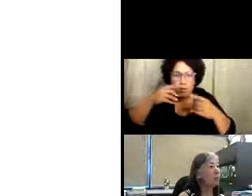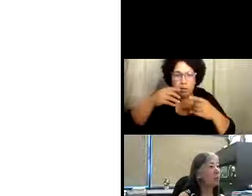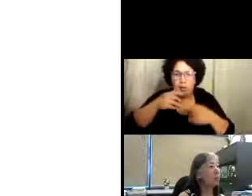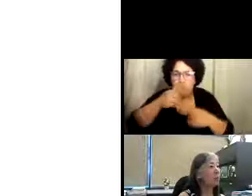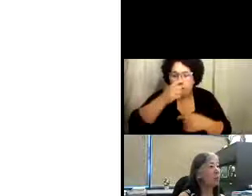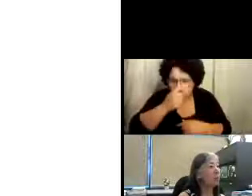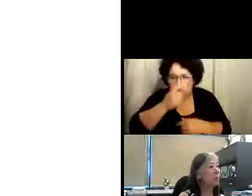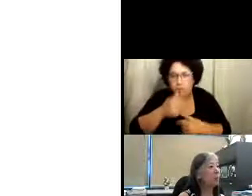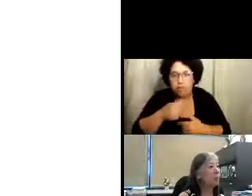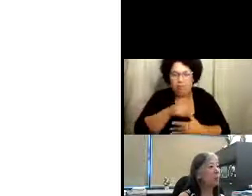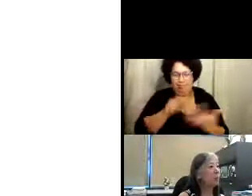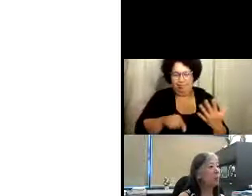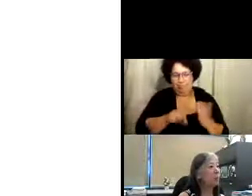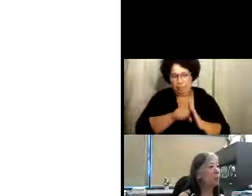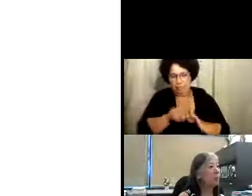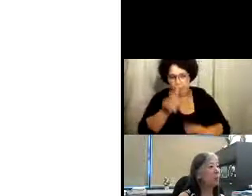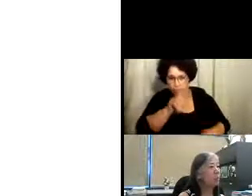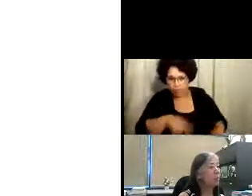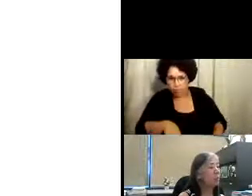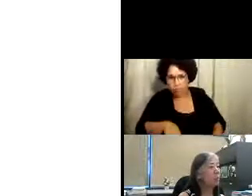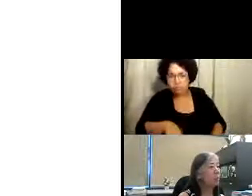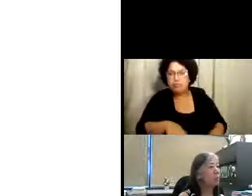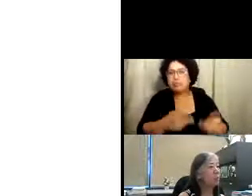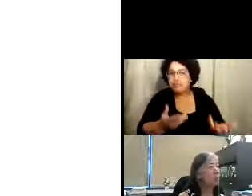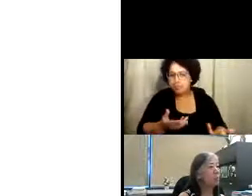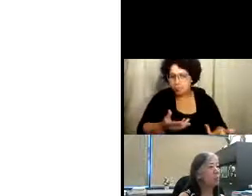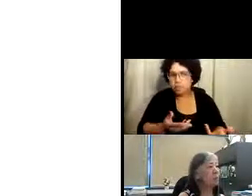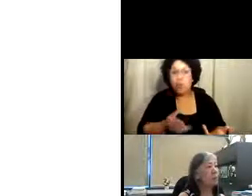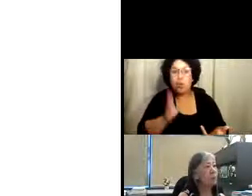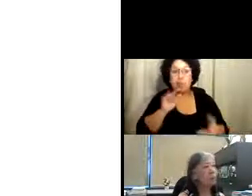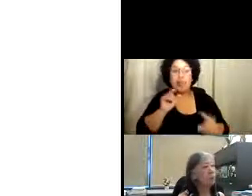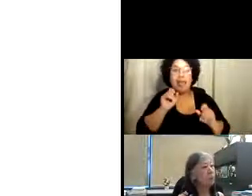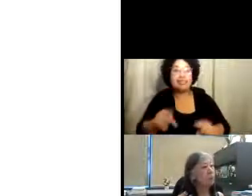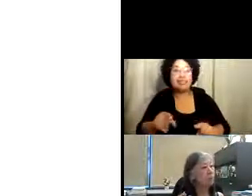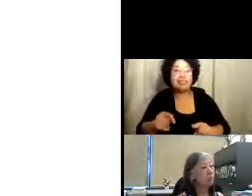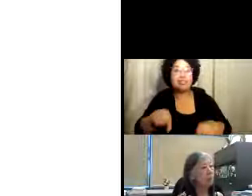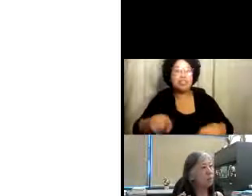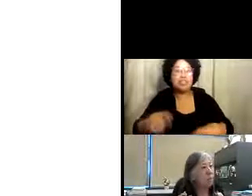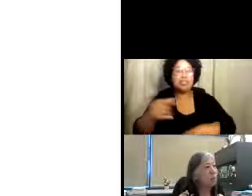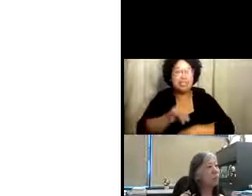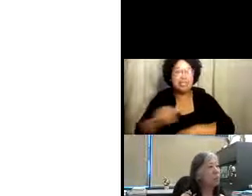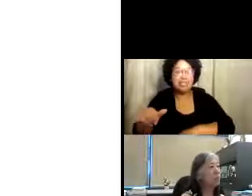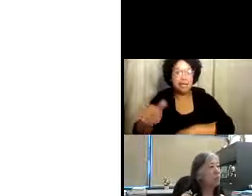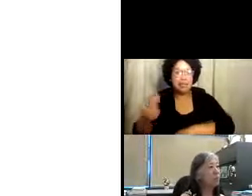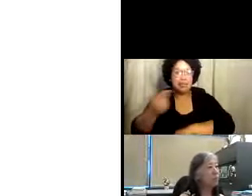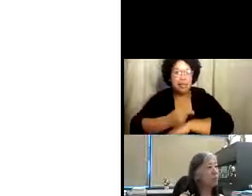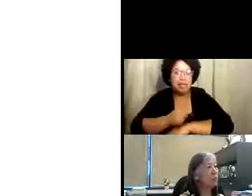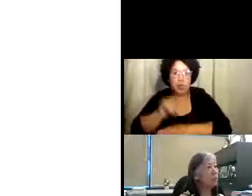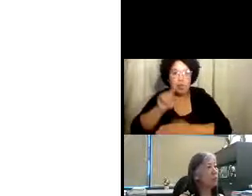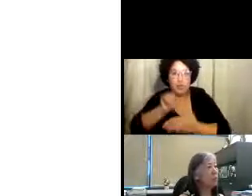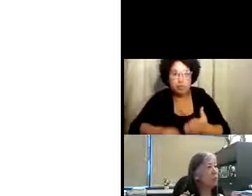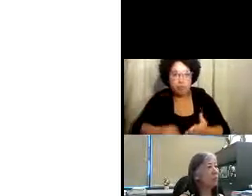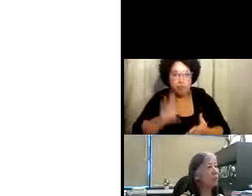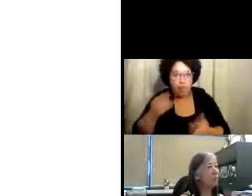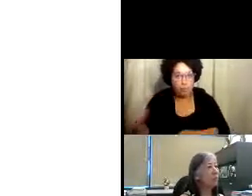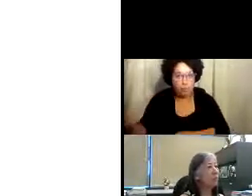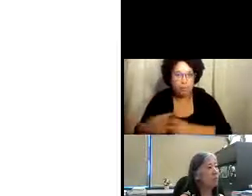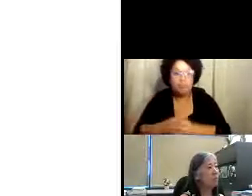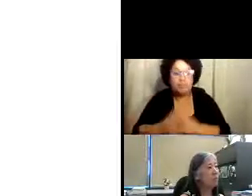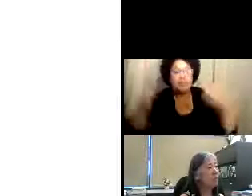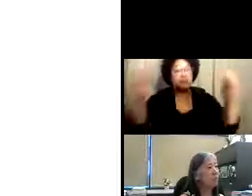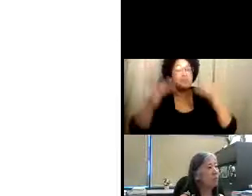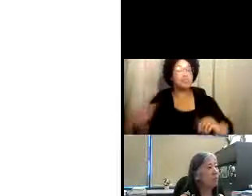algo para que sepan si vamos a hacer esas preguntas el día de la inspección. Gracias. Próxima página, por favor.